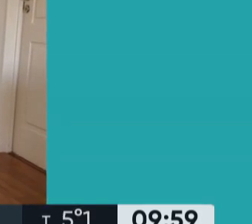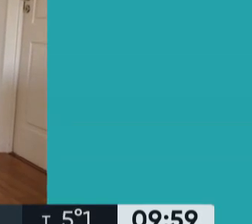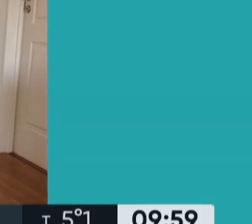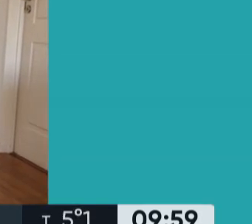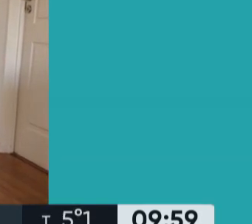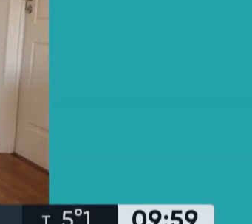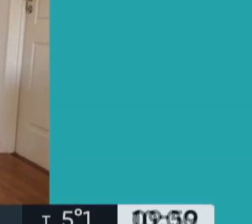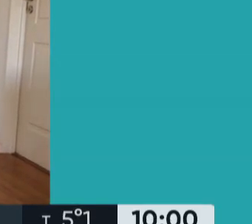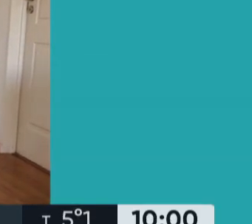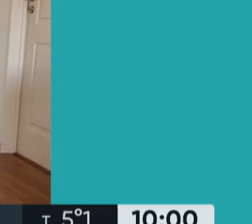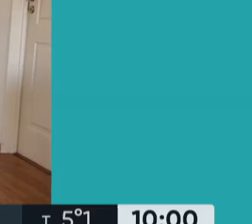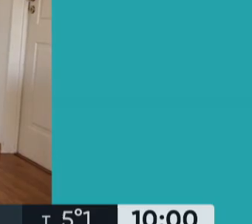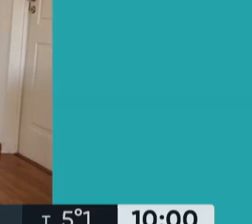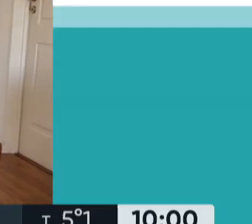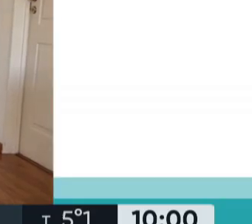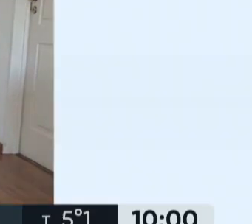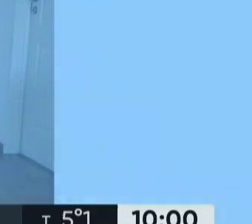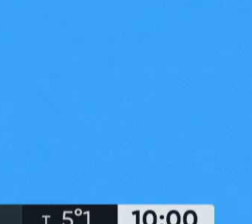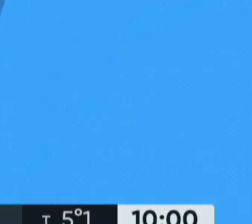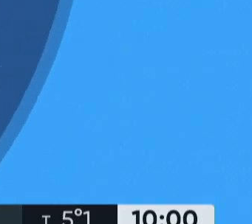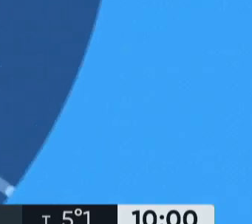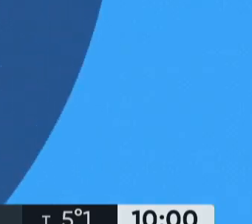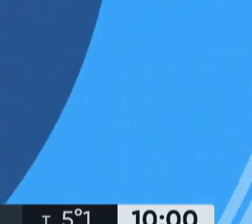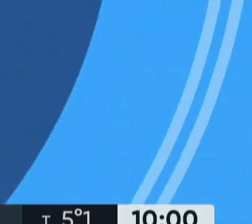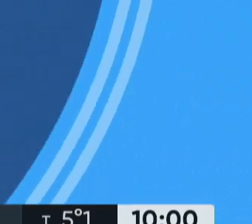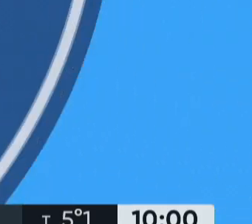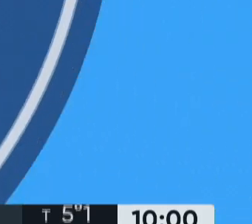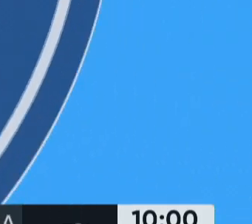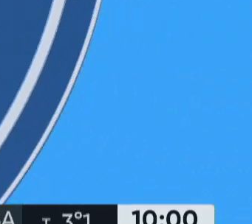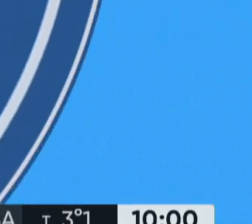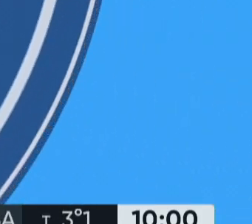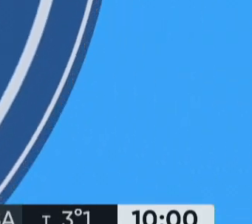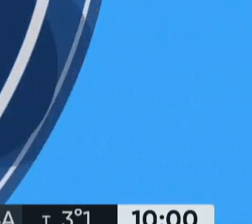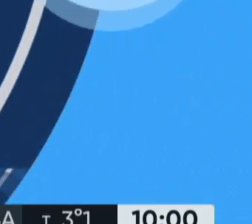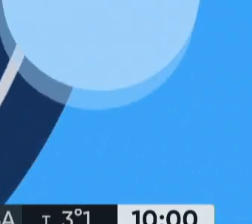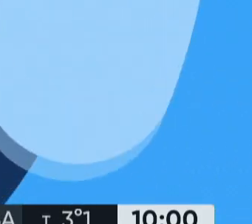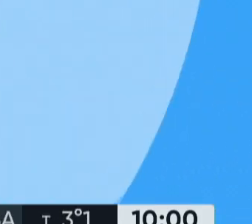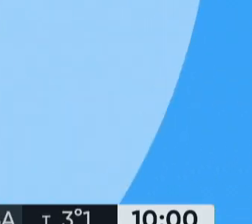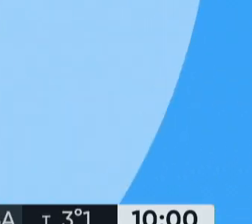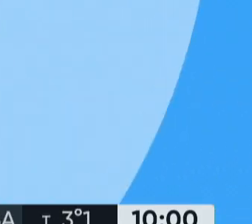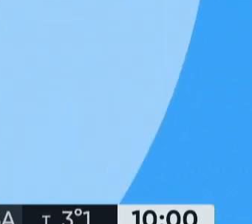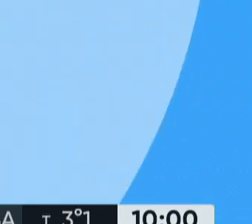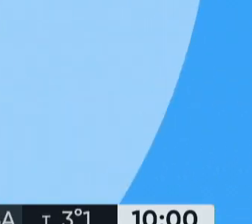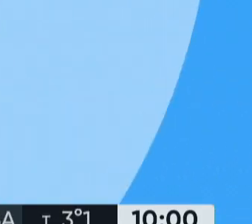no como siempre no por el video.